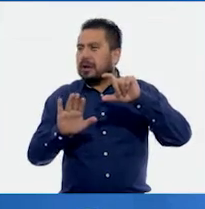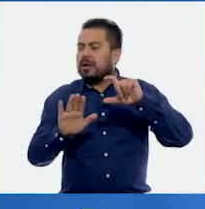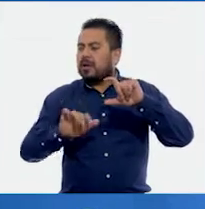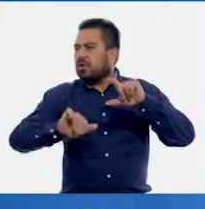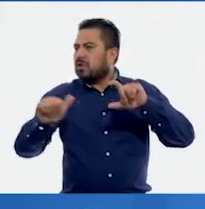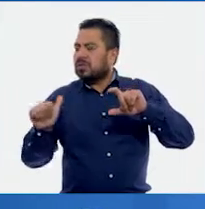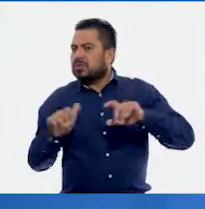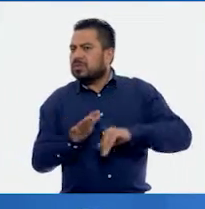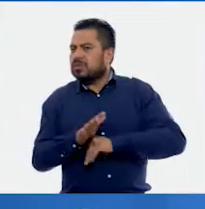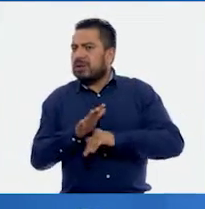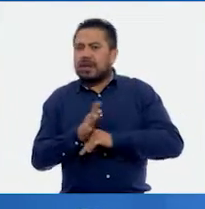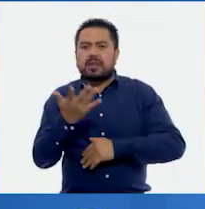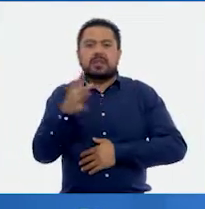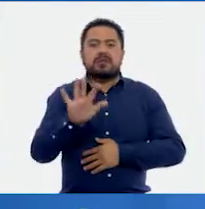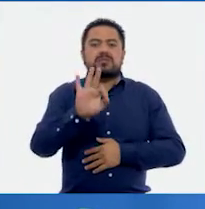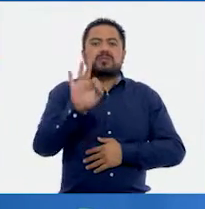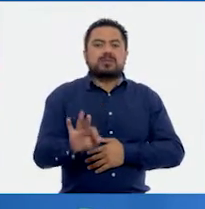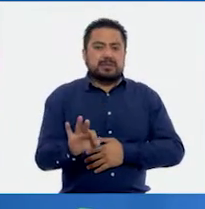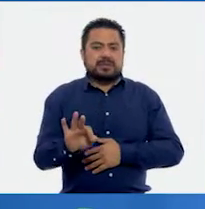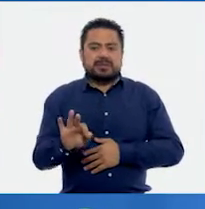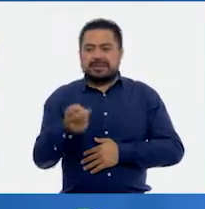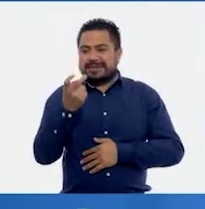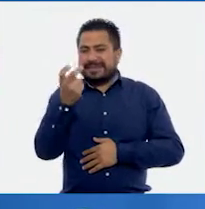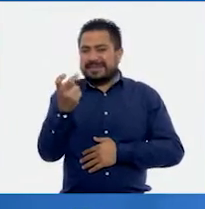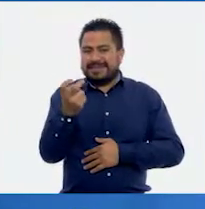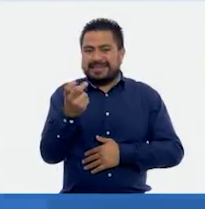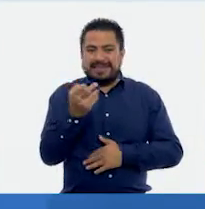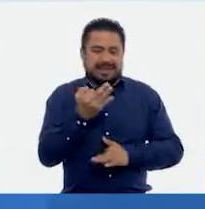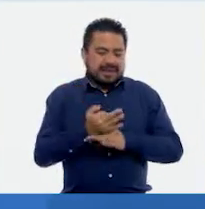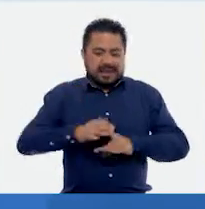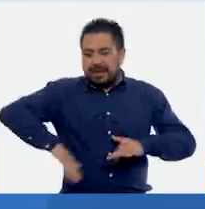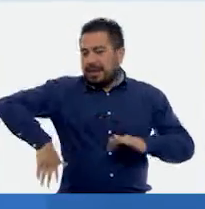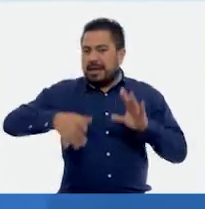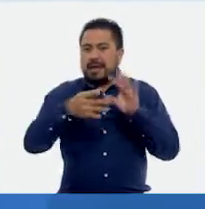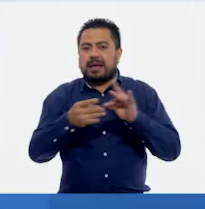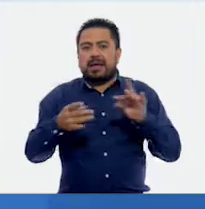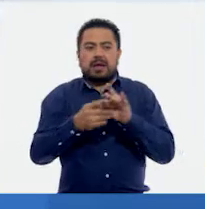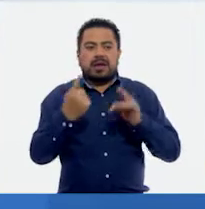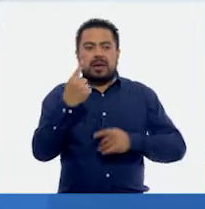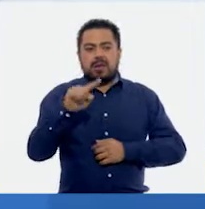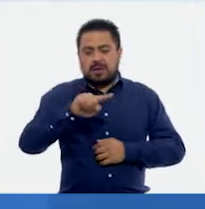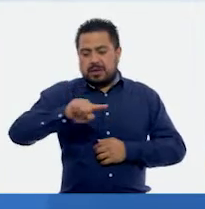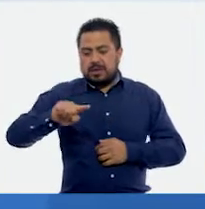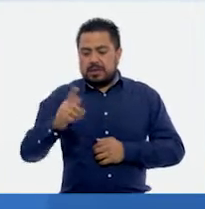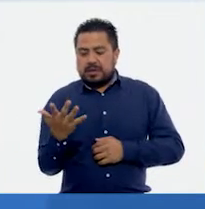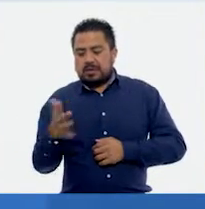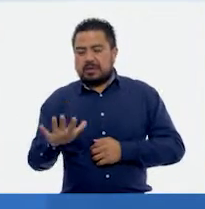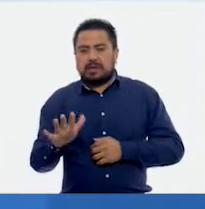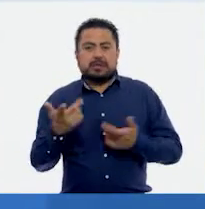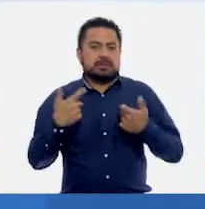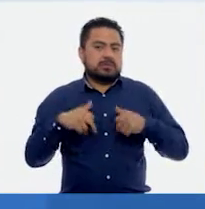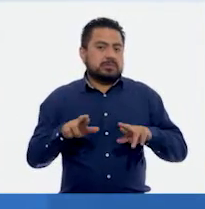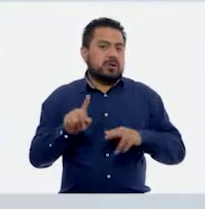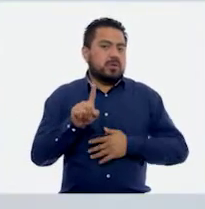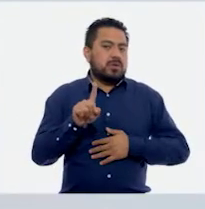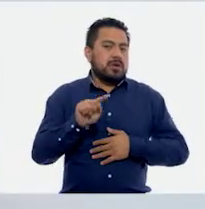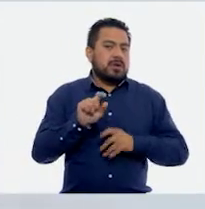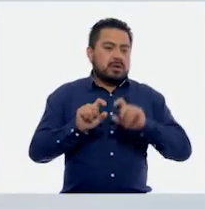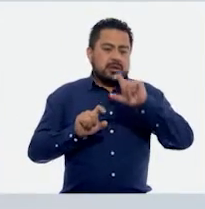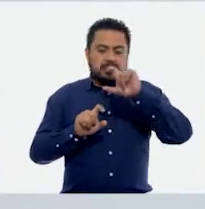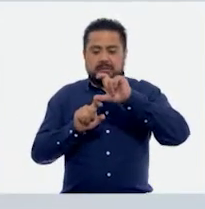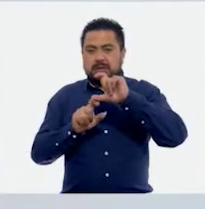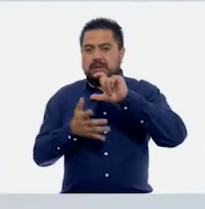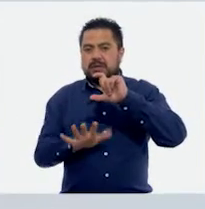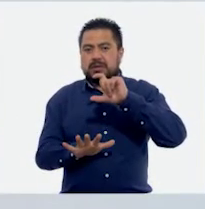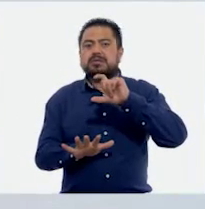que ya hemos visto? El del 10%, que equivale, como lo vimos, a una décima parte, y si lo representamos en fracción, vemos